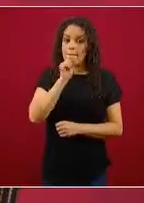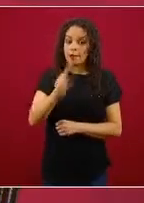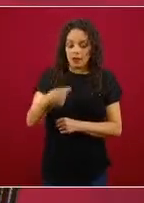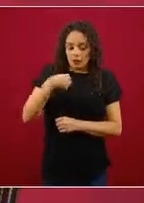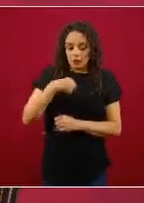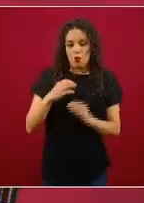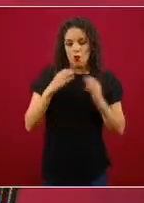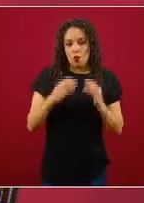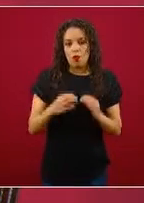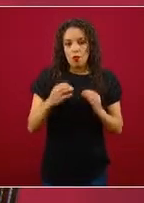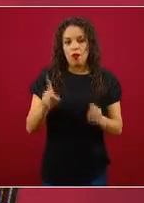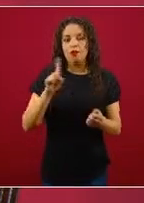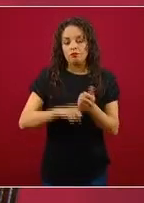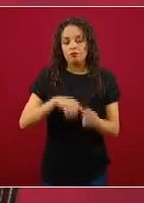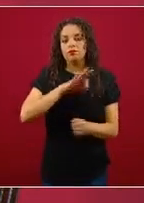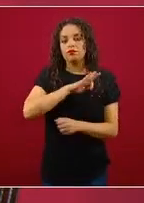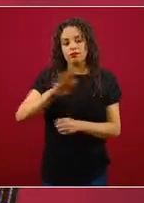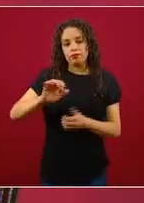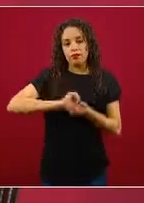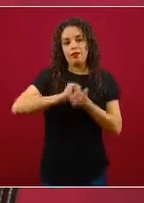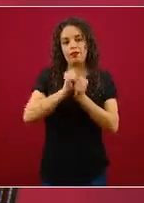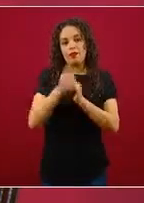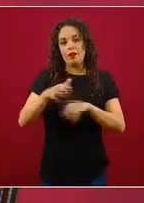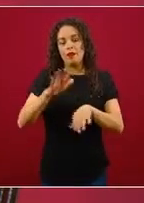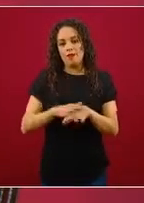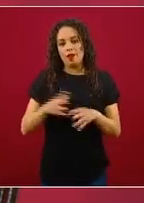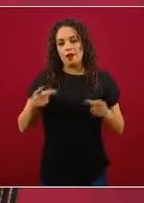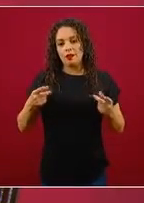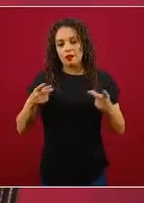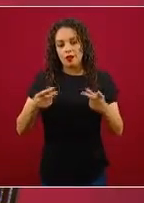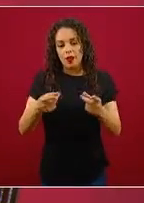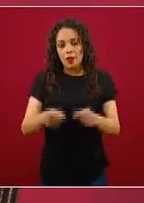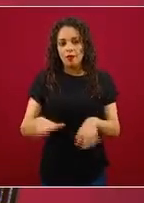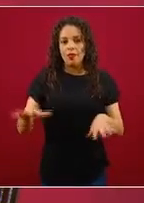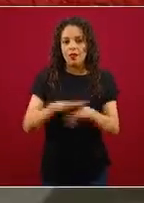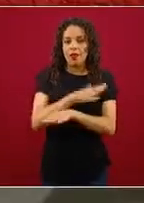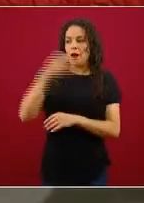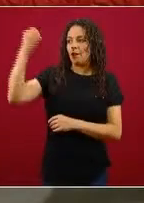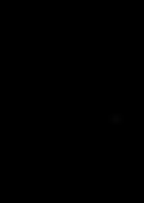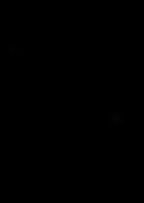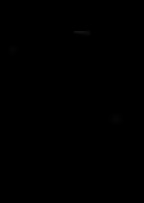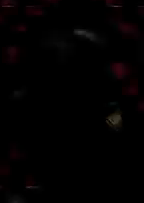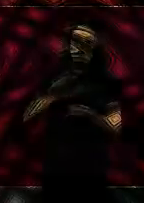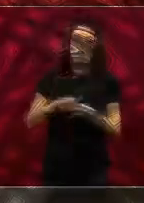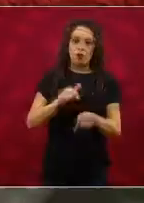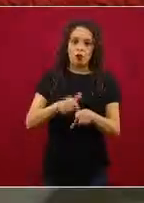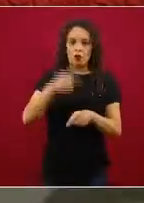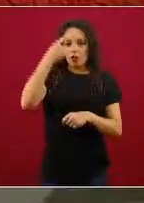a otros momentos de color de semáforización. Muchas gracias. Muchas gracias.